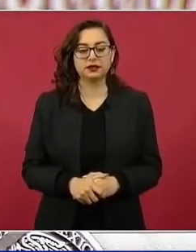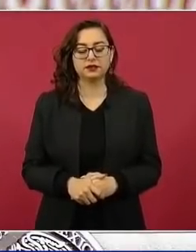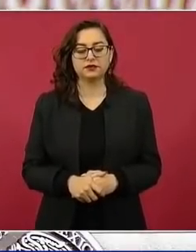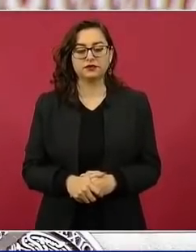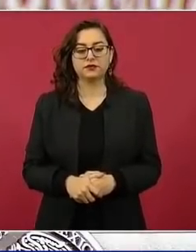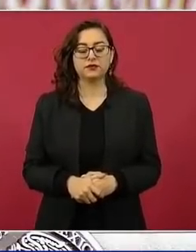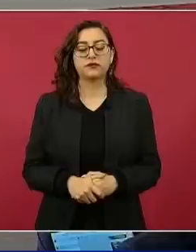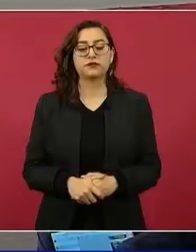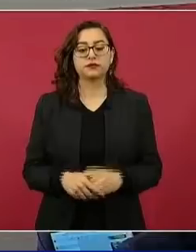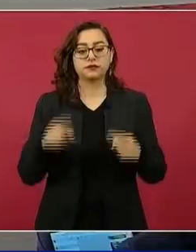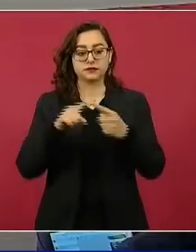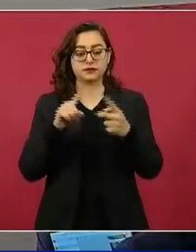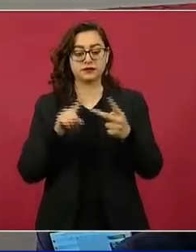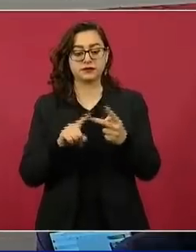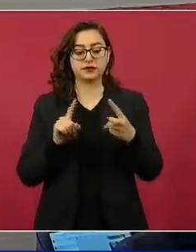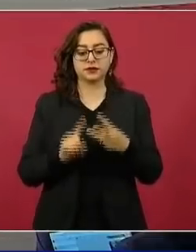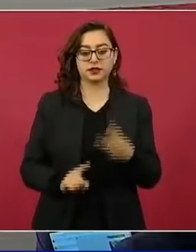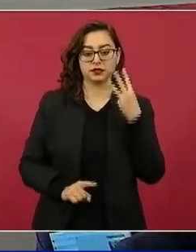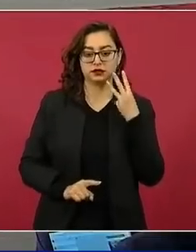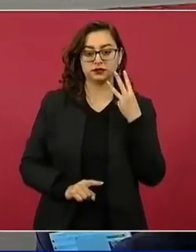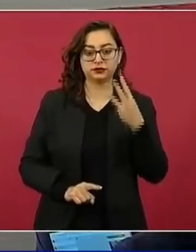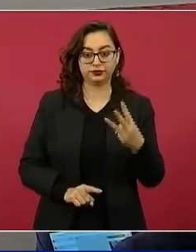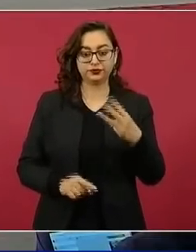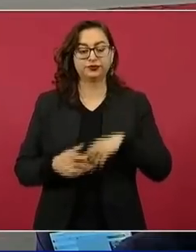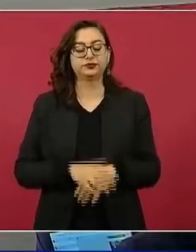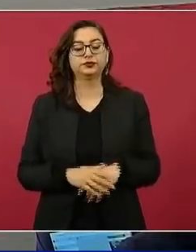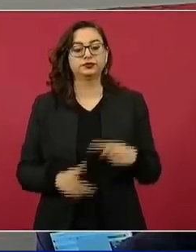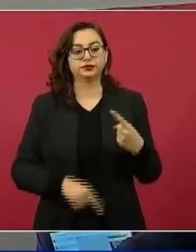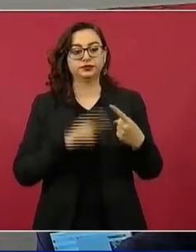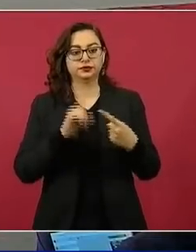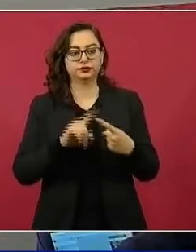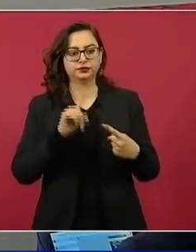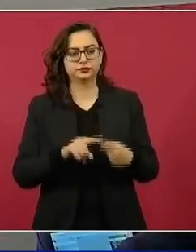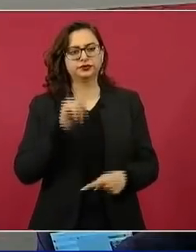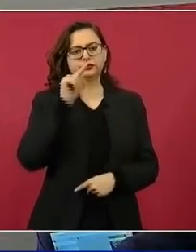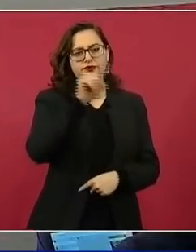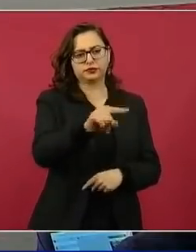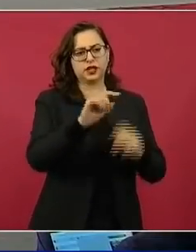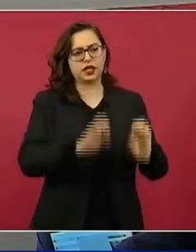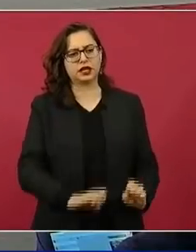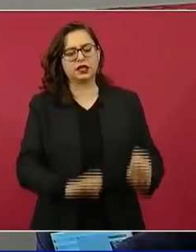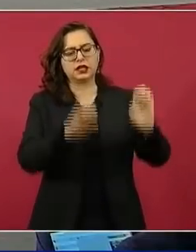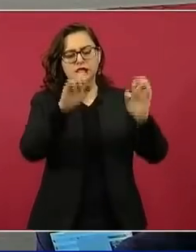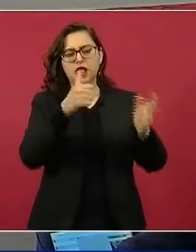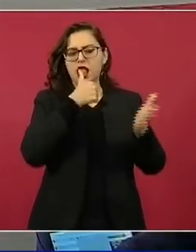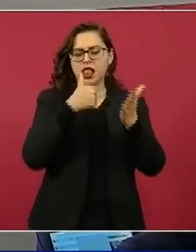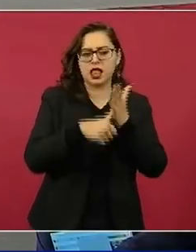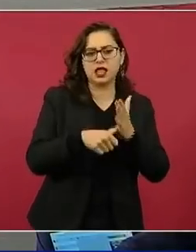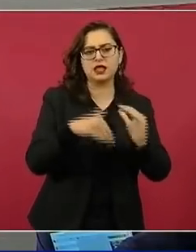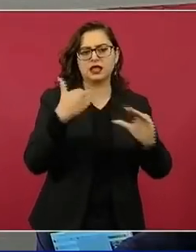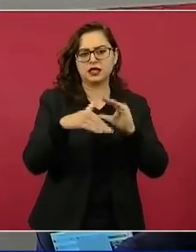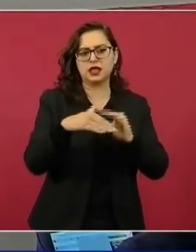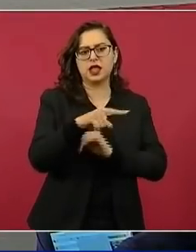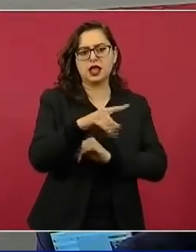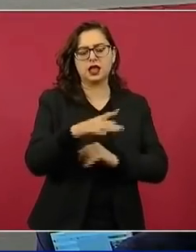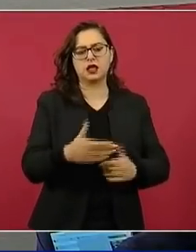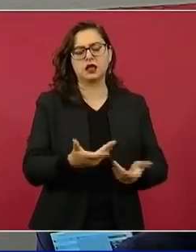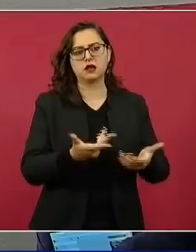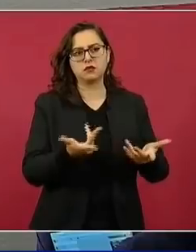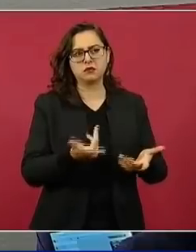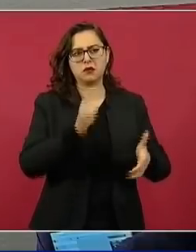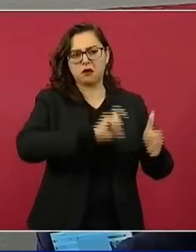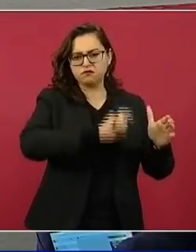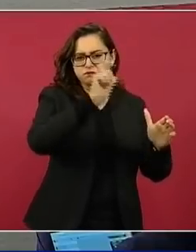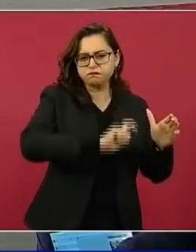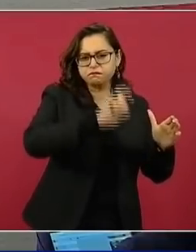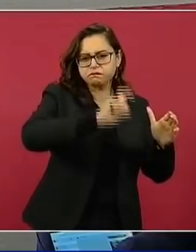de que le aplicaron pintura vinílica al Palacio Postal, edificio histórico de Cantera. En medios de